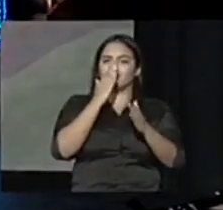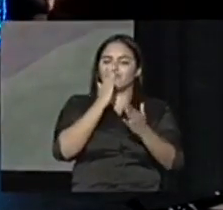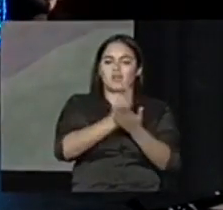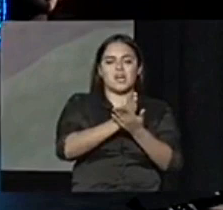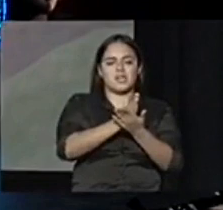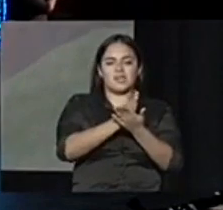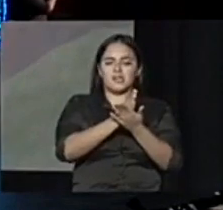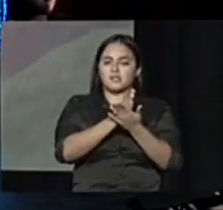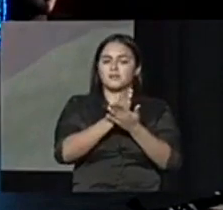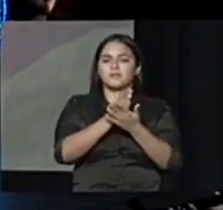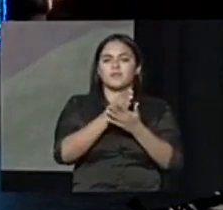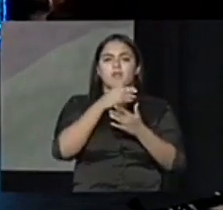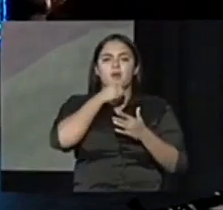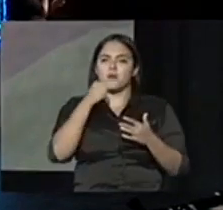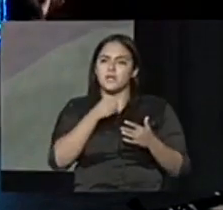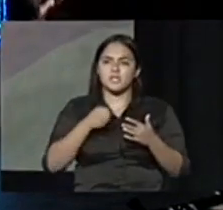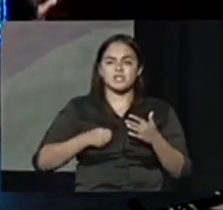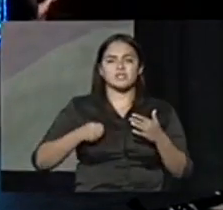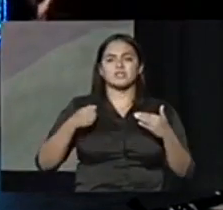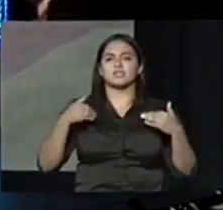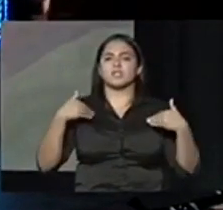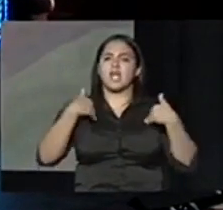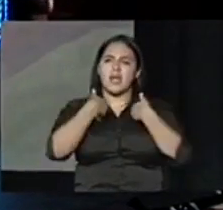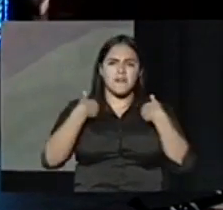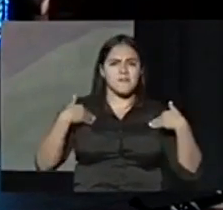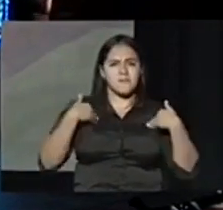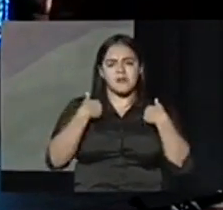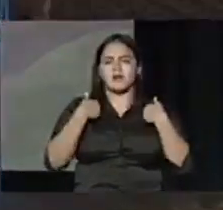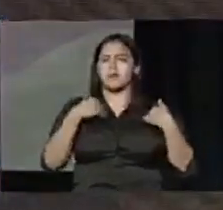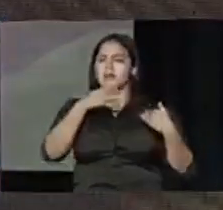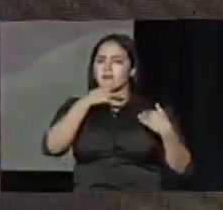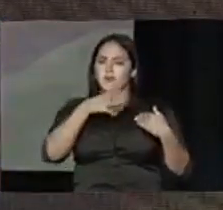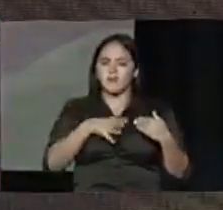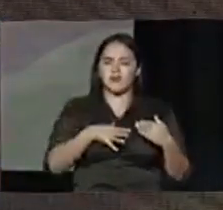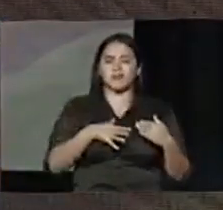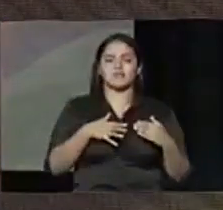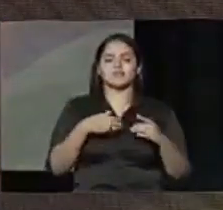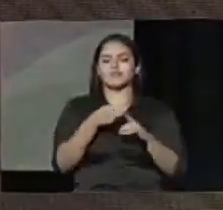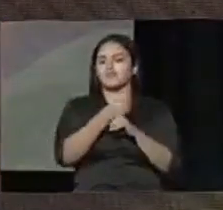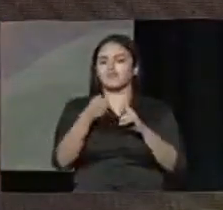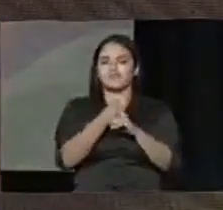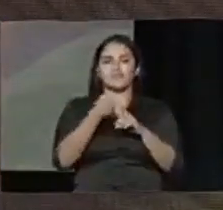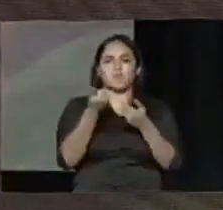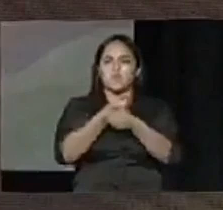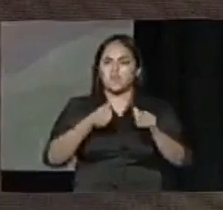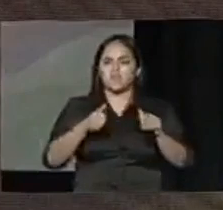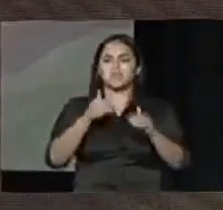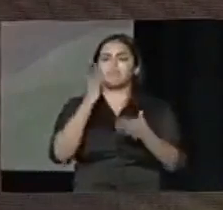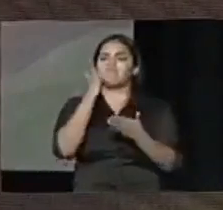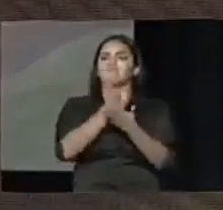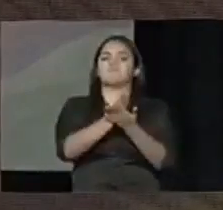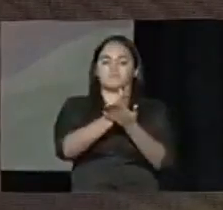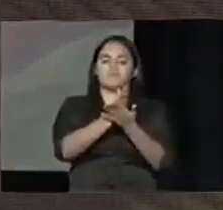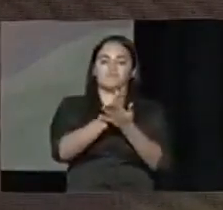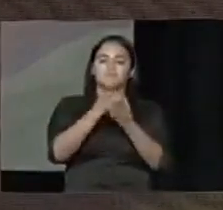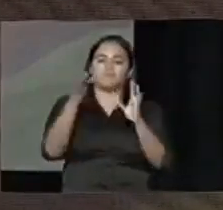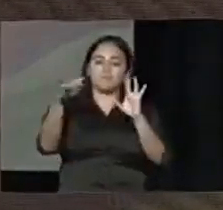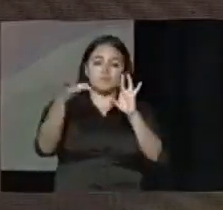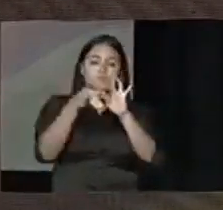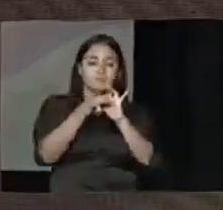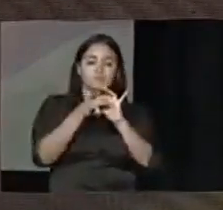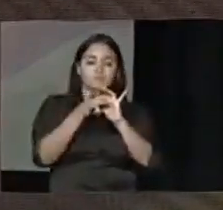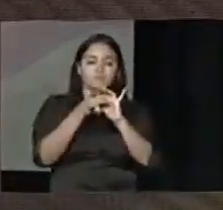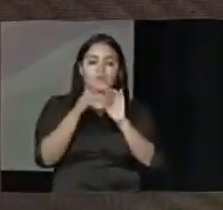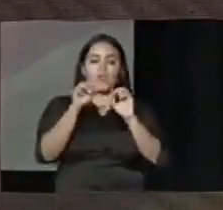envejecientes y también el maltrato a los animales unidos las